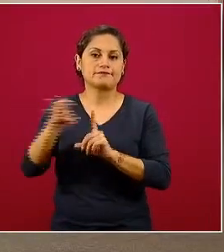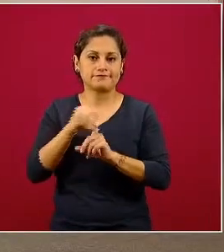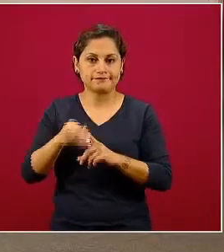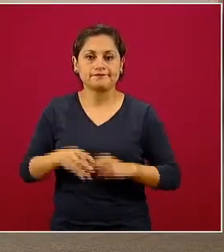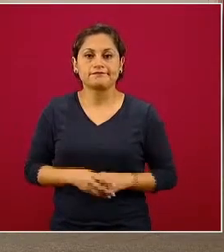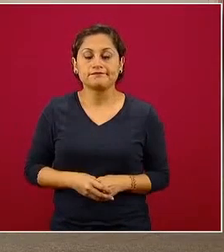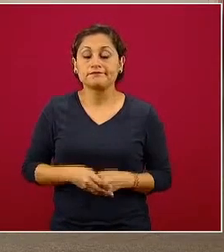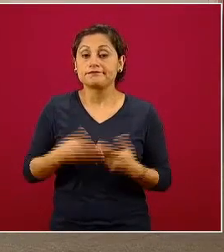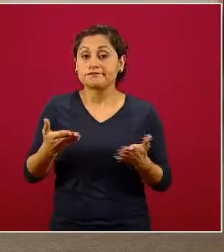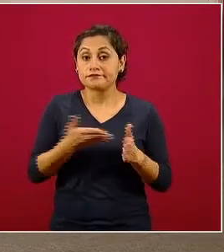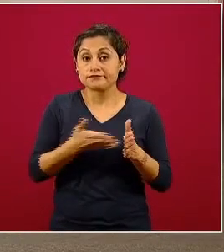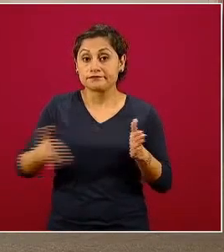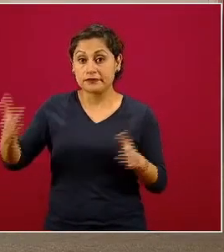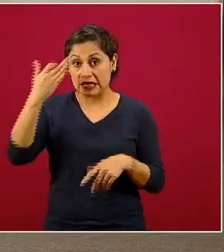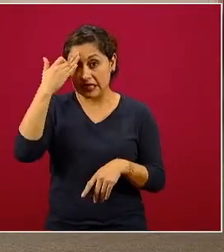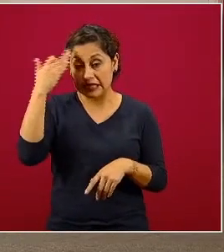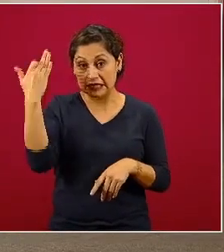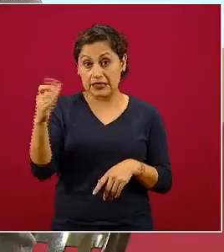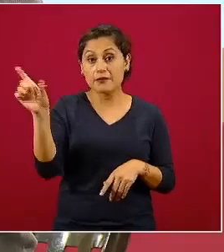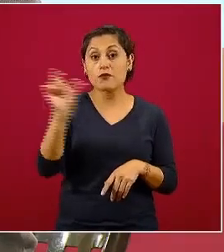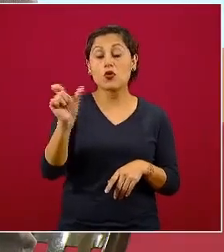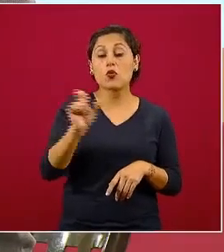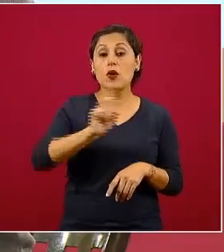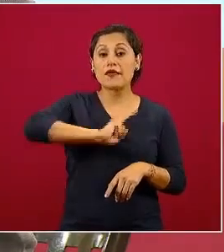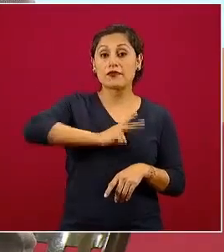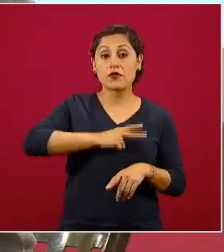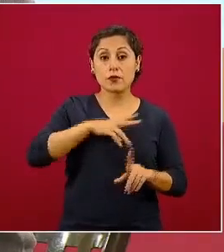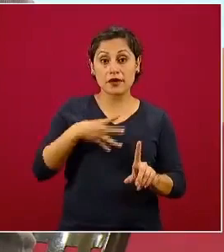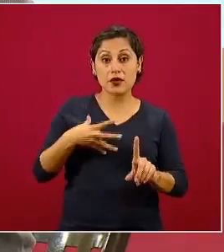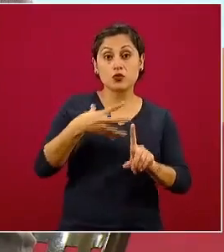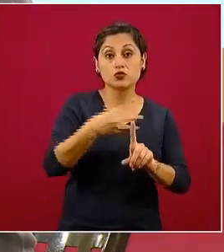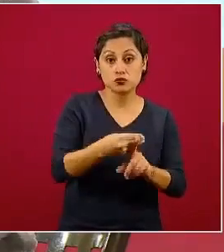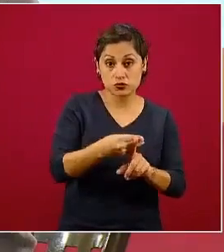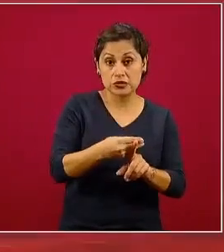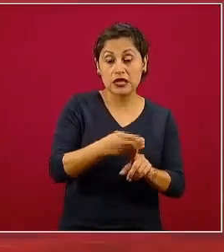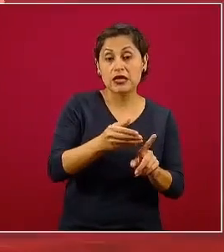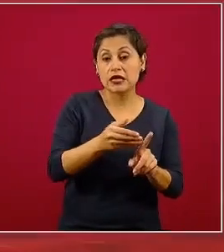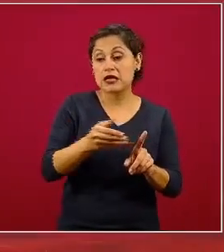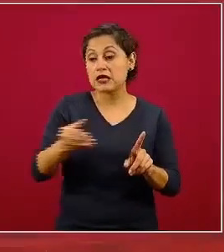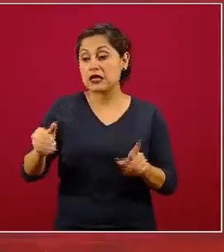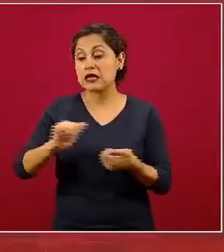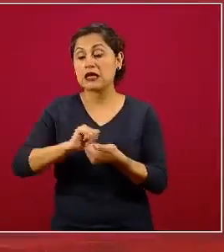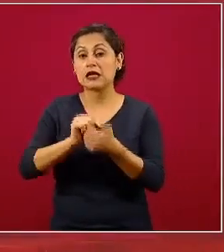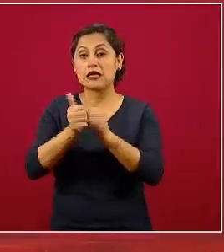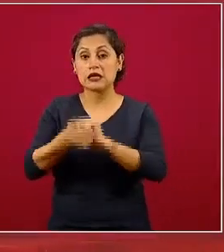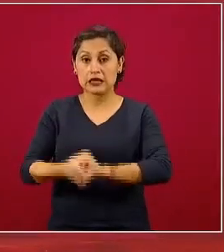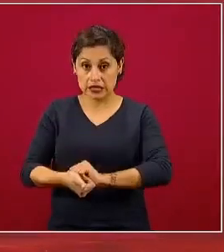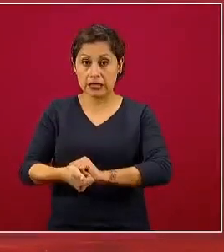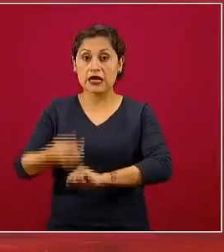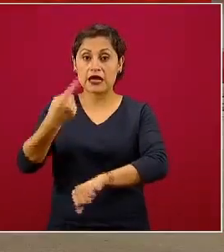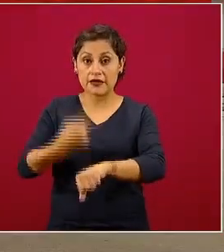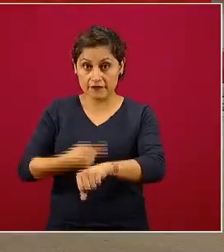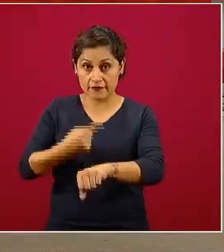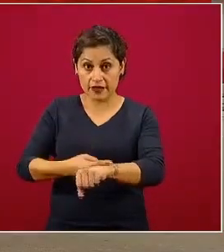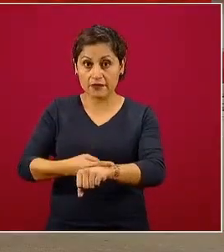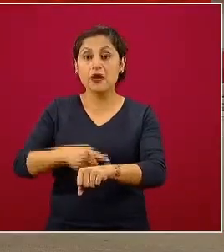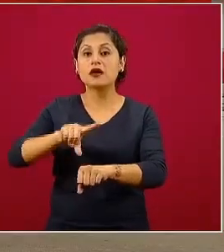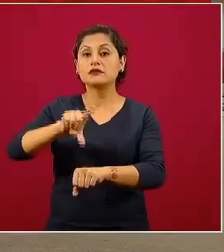periodo entre la exposición al virus y el estado de infeccioso y de infectante, es decir, contagiante.